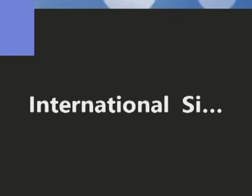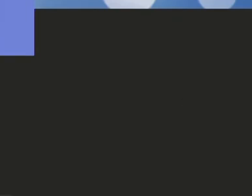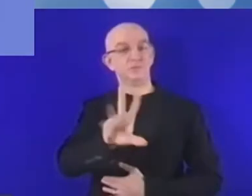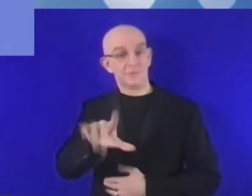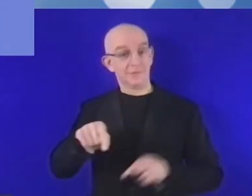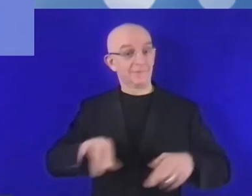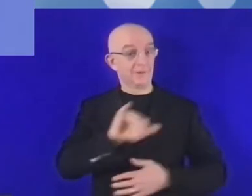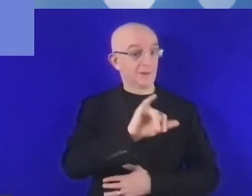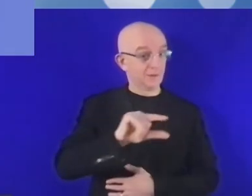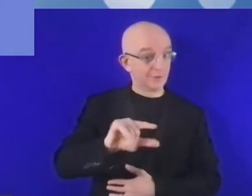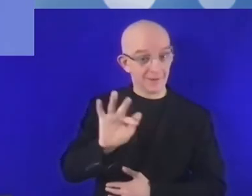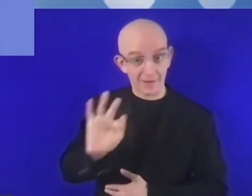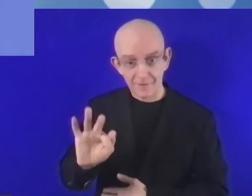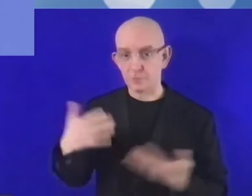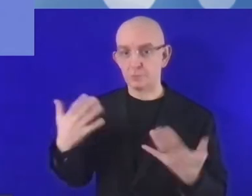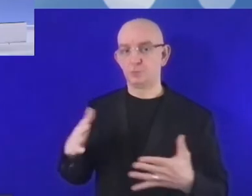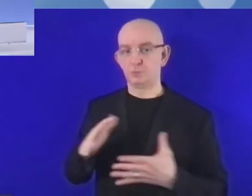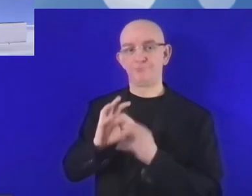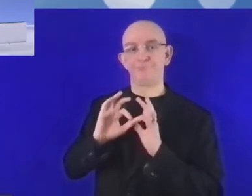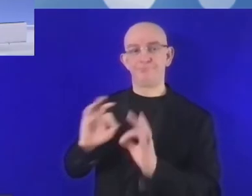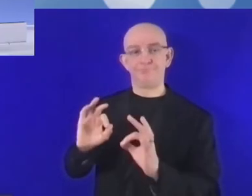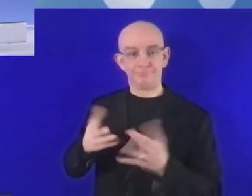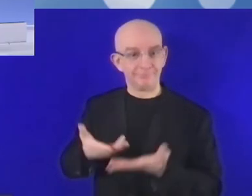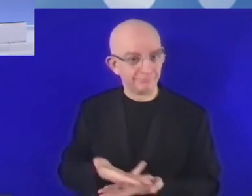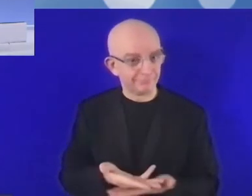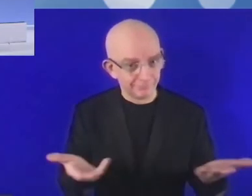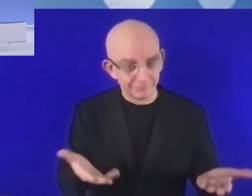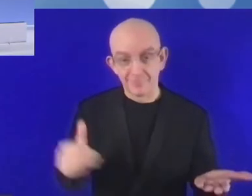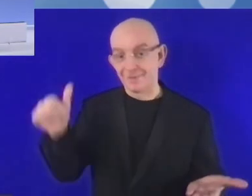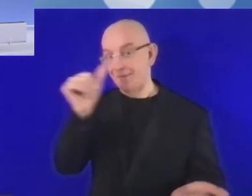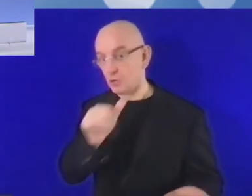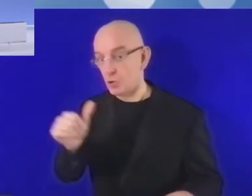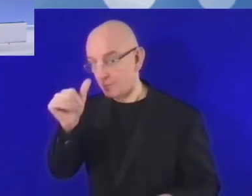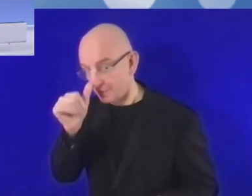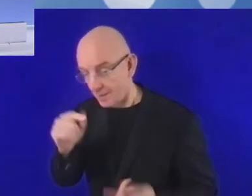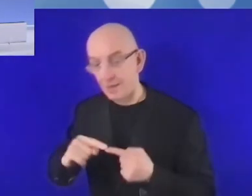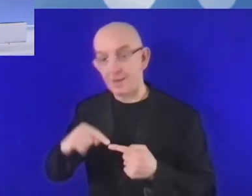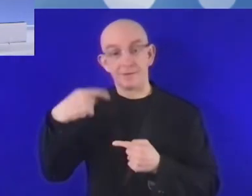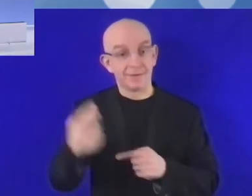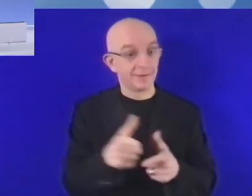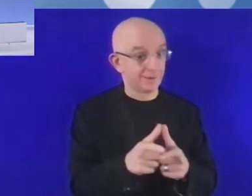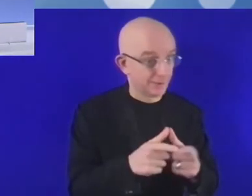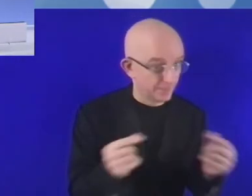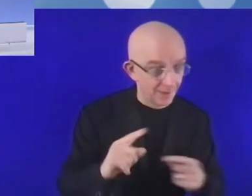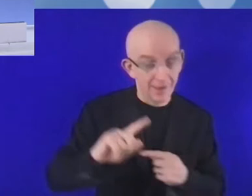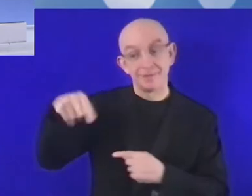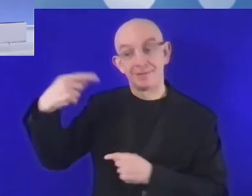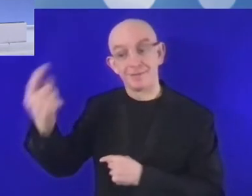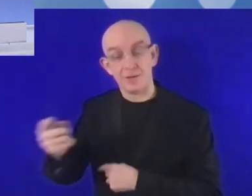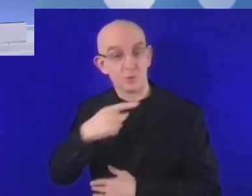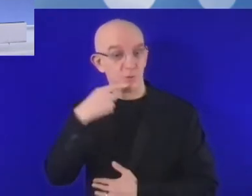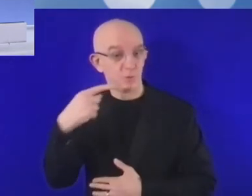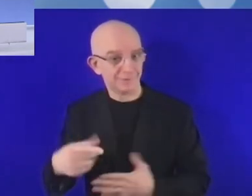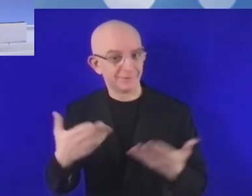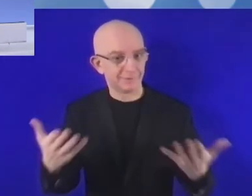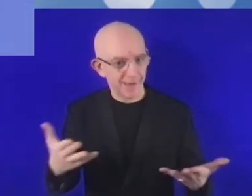la siguiente cumbre IGF. Así que primero Etiopía, luego otros países, un país